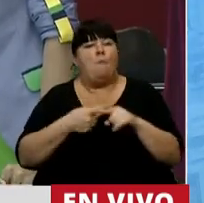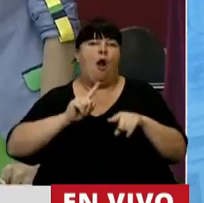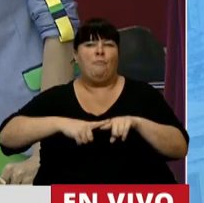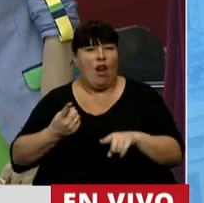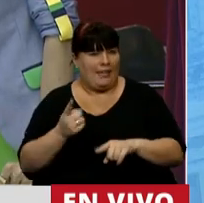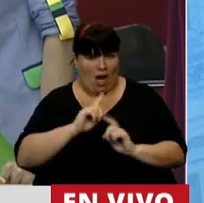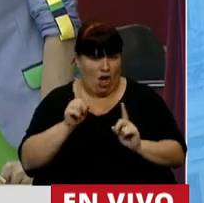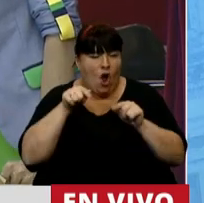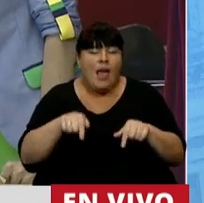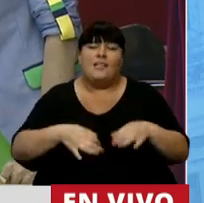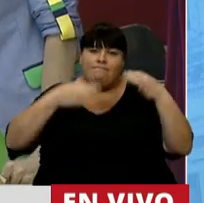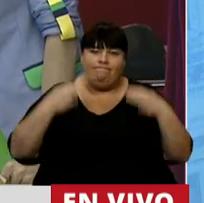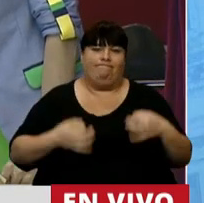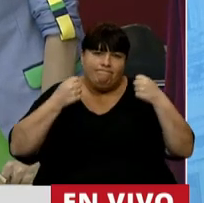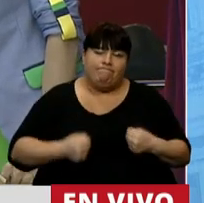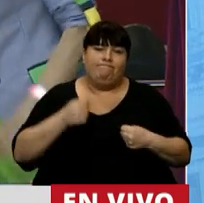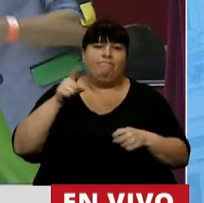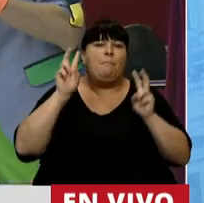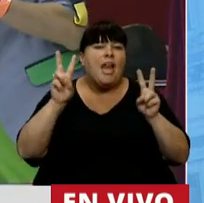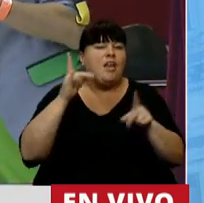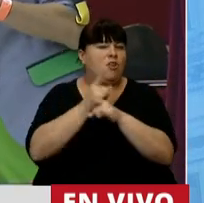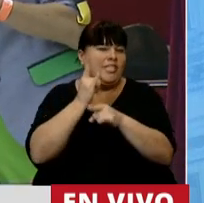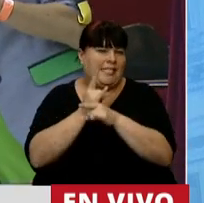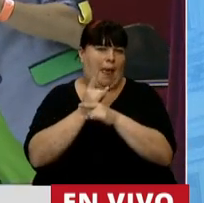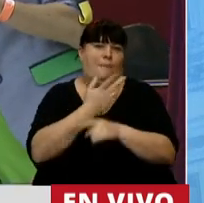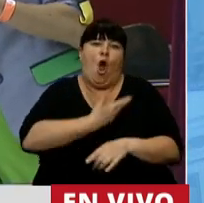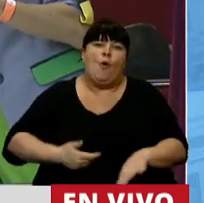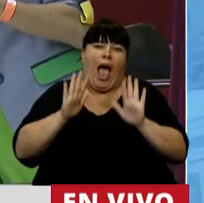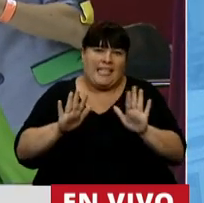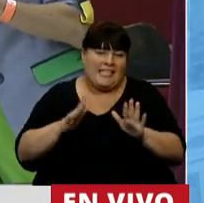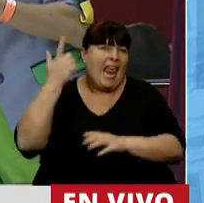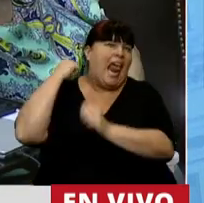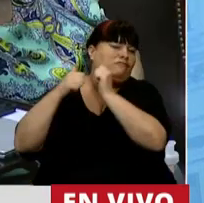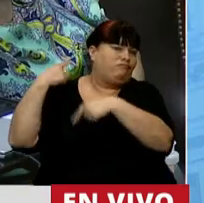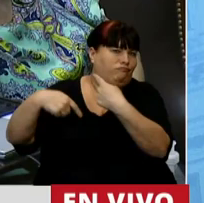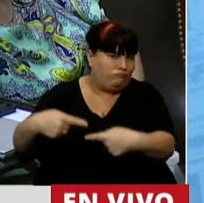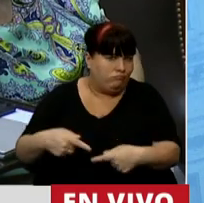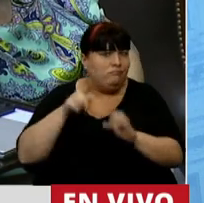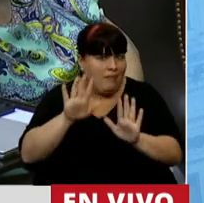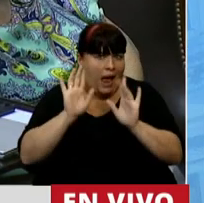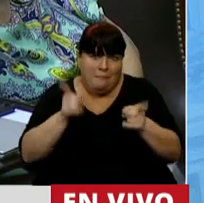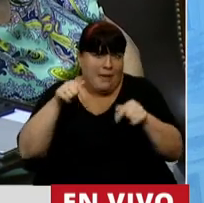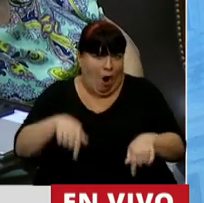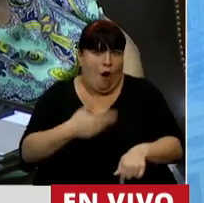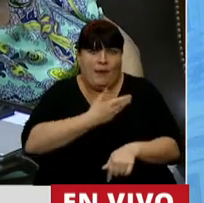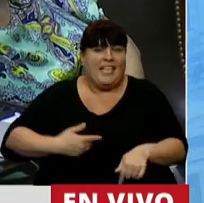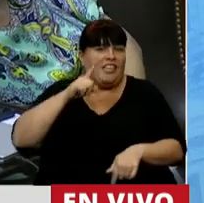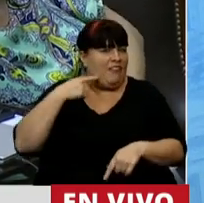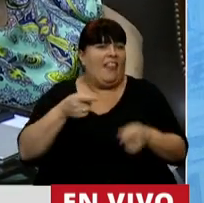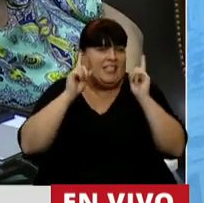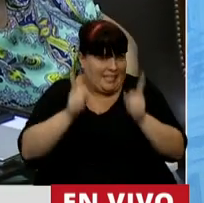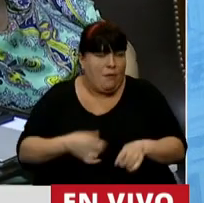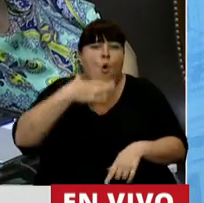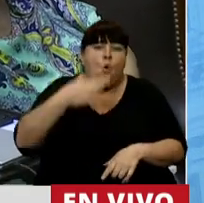político, sino que es una convicción con la que el peronismo siempre gobierna históricamente, y eso está haciendo hoy el Presidente Alberto